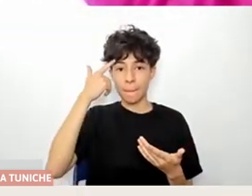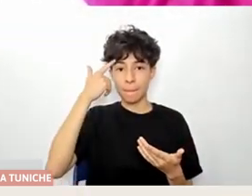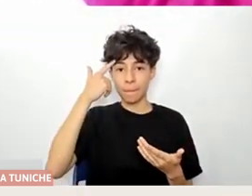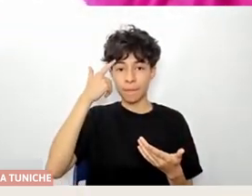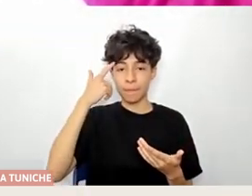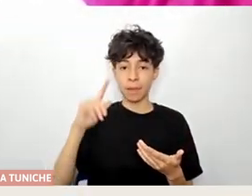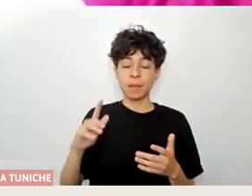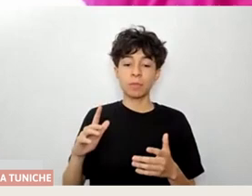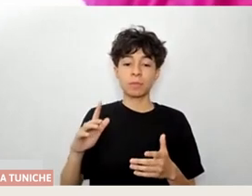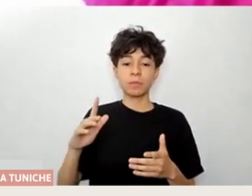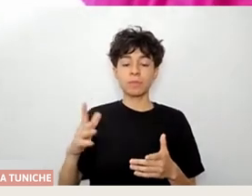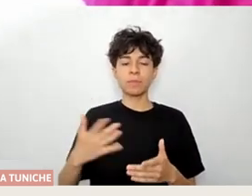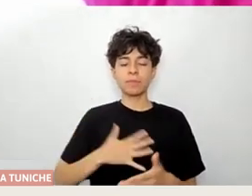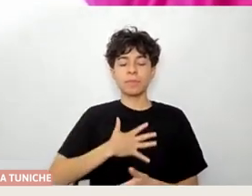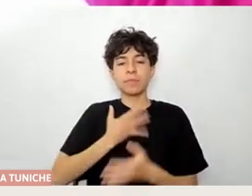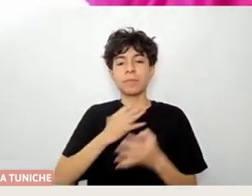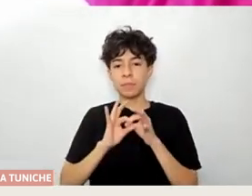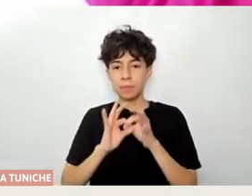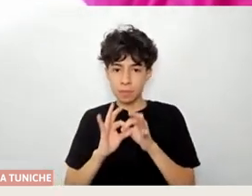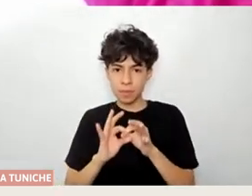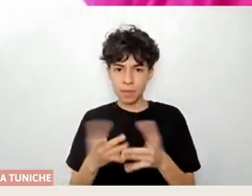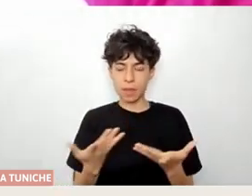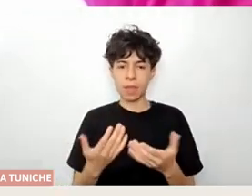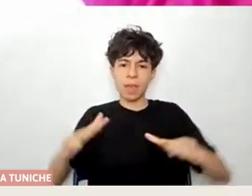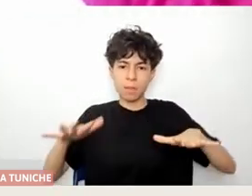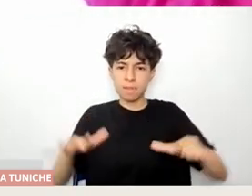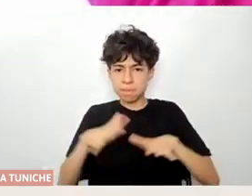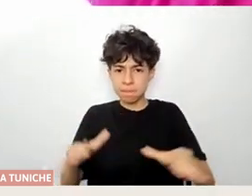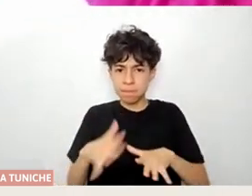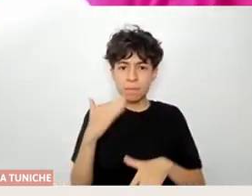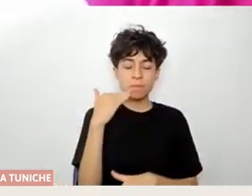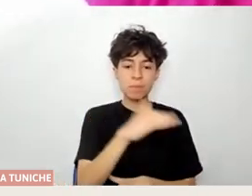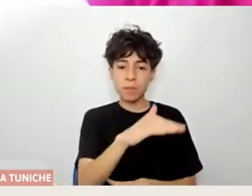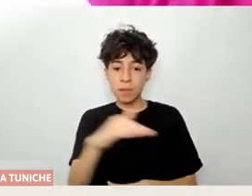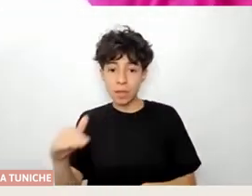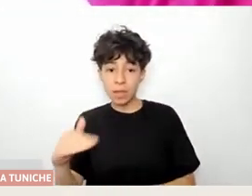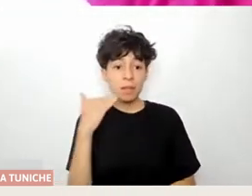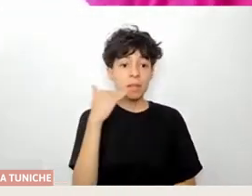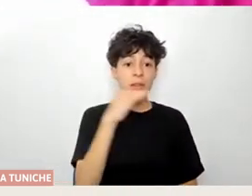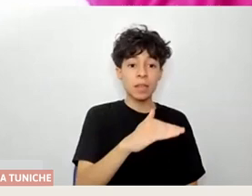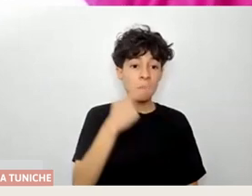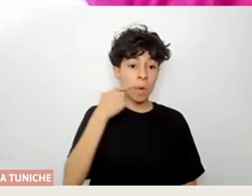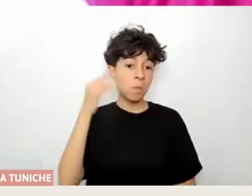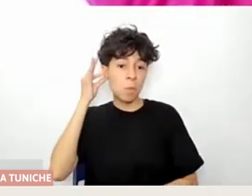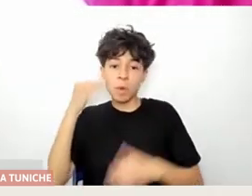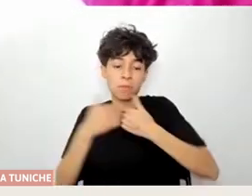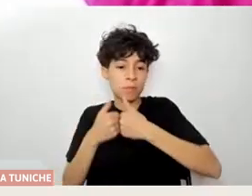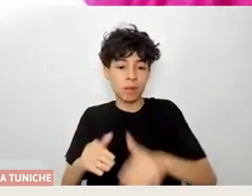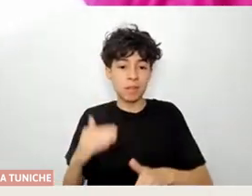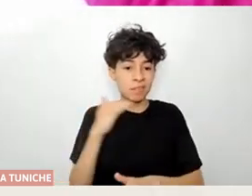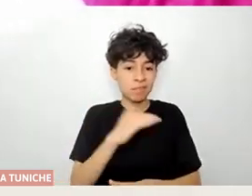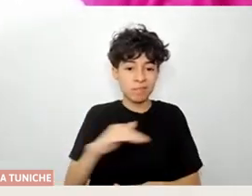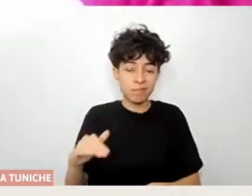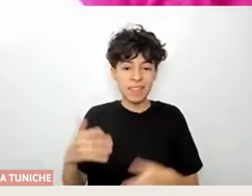sea tan sincero el esfuerzo para la niñez, para los niños, las niñas, las niñas, es muy buena apuesta pública,